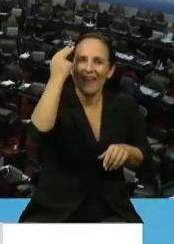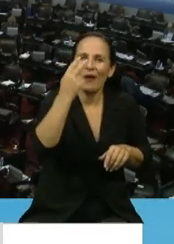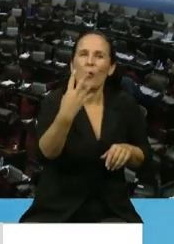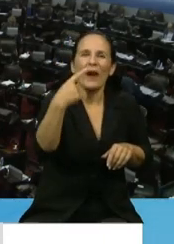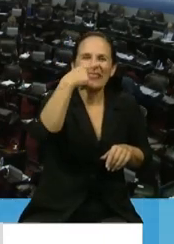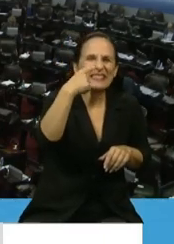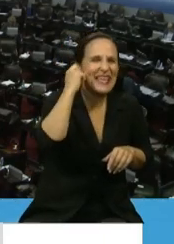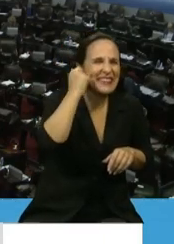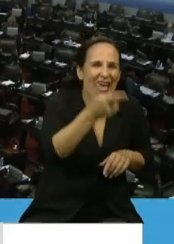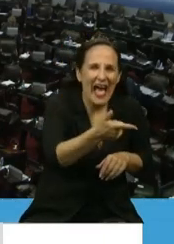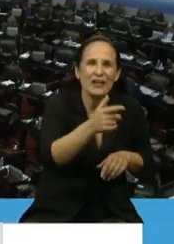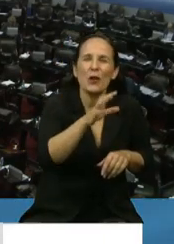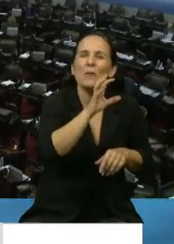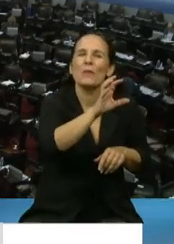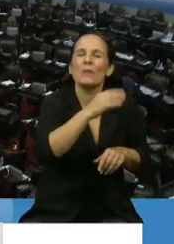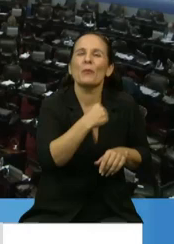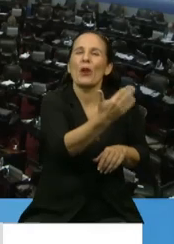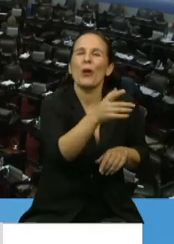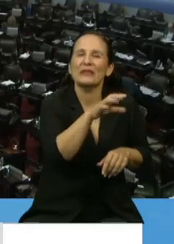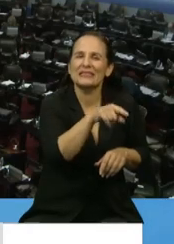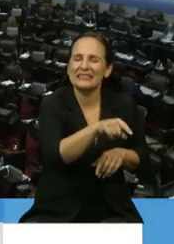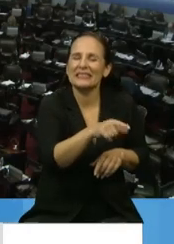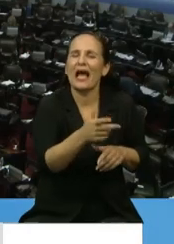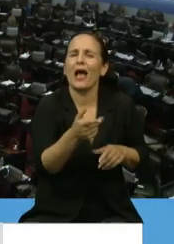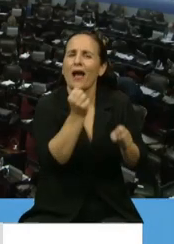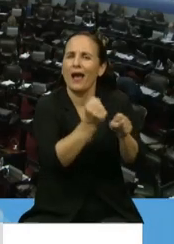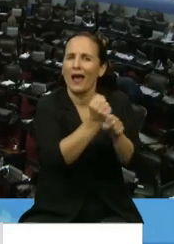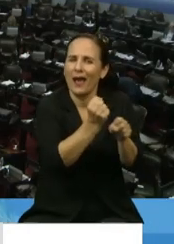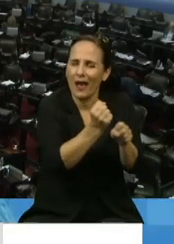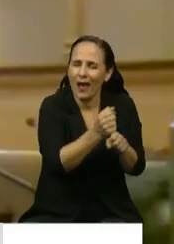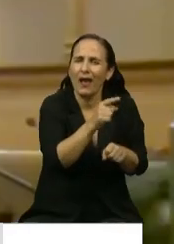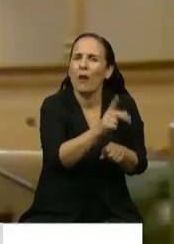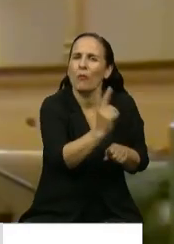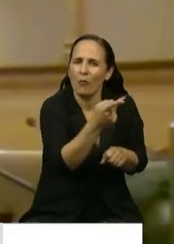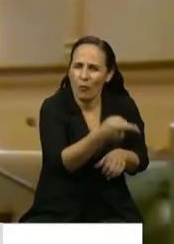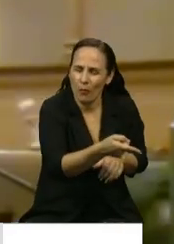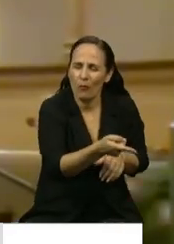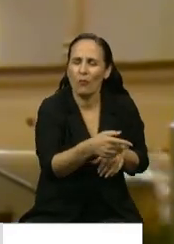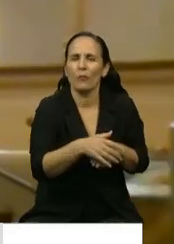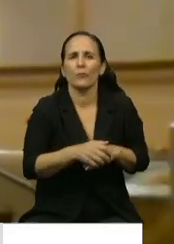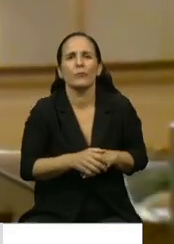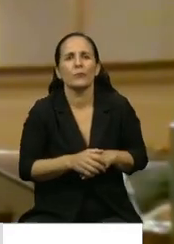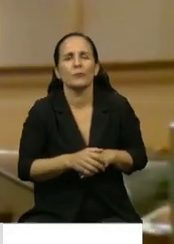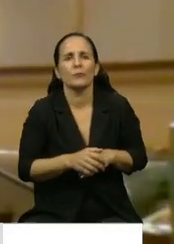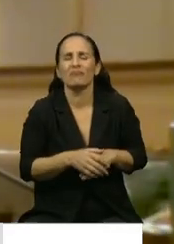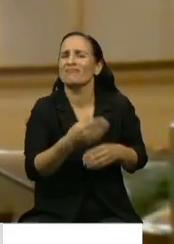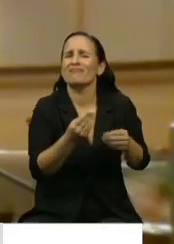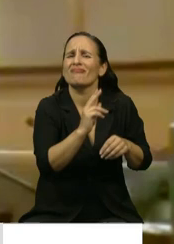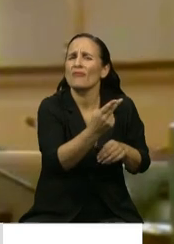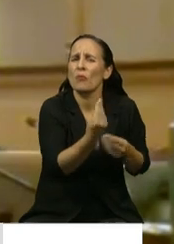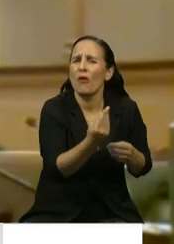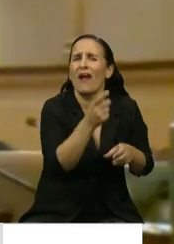años de la provincia de Buenos Aires que había fallecido trabajando